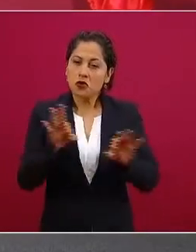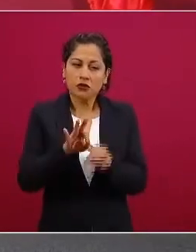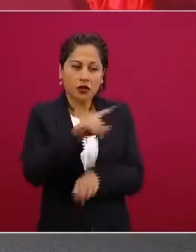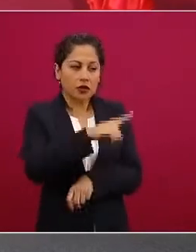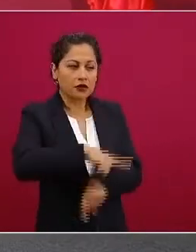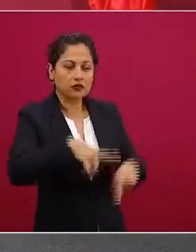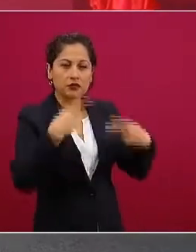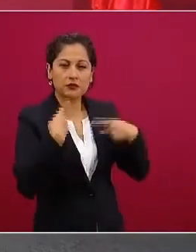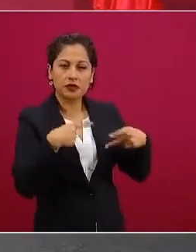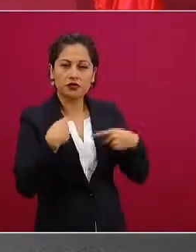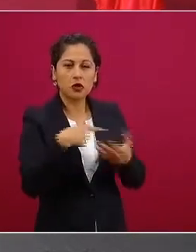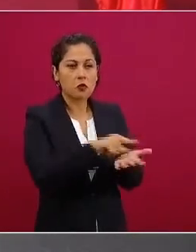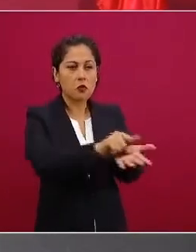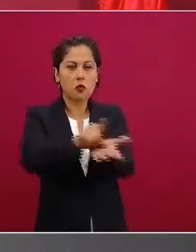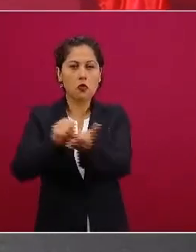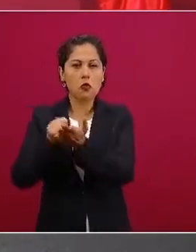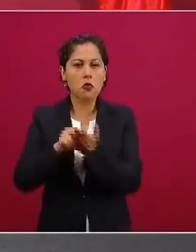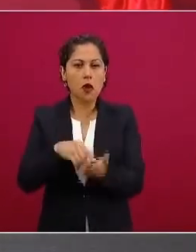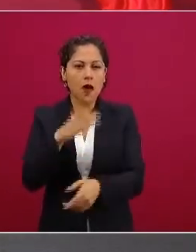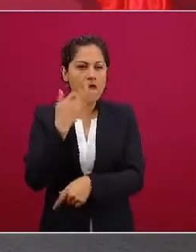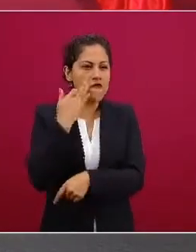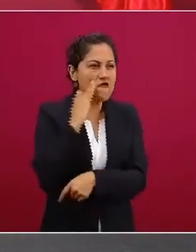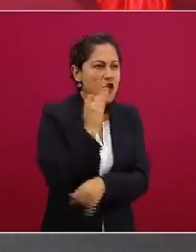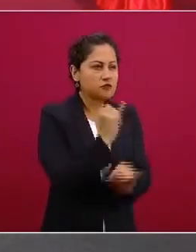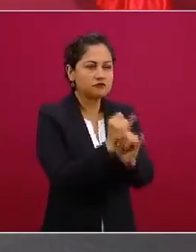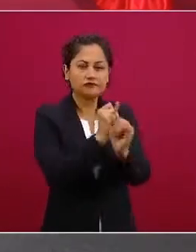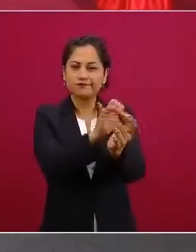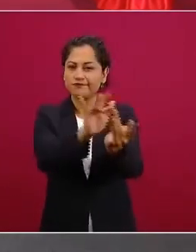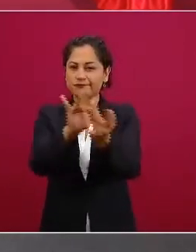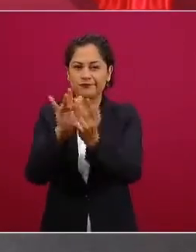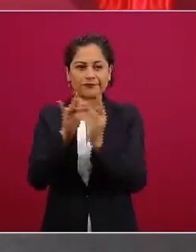porque en redes sociales